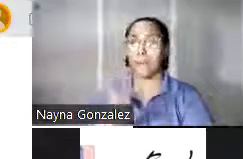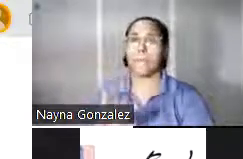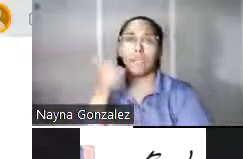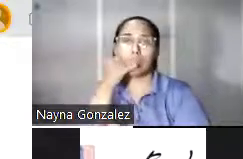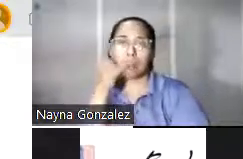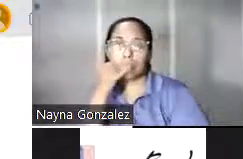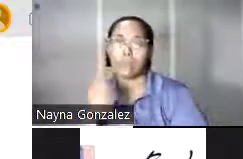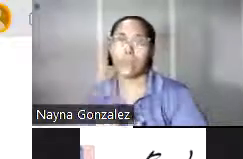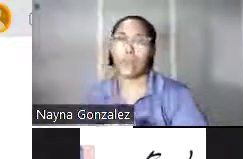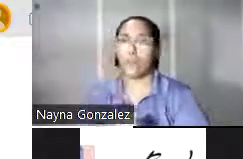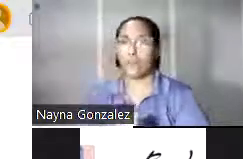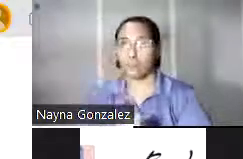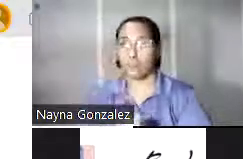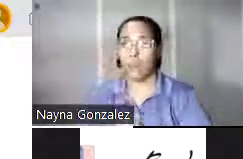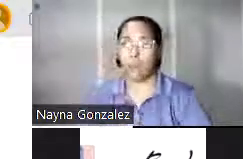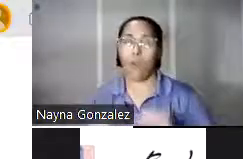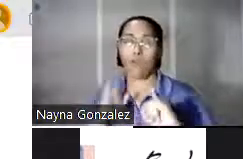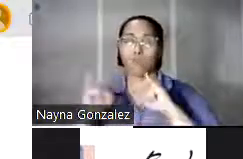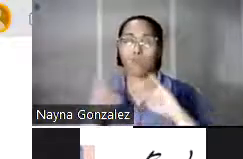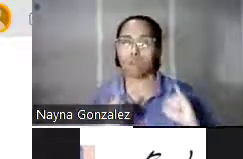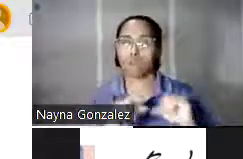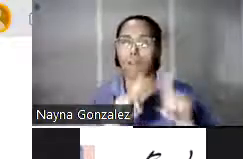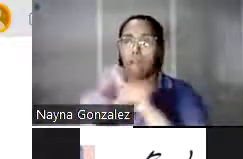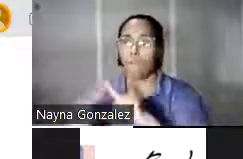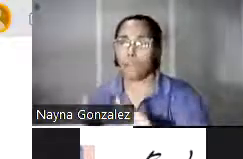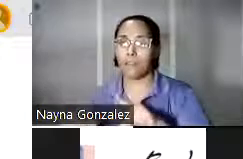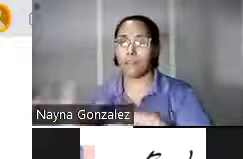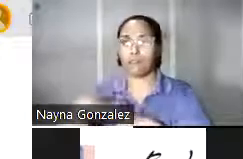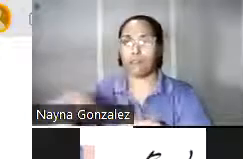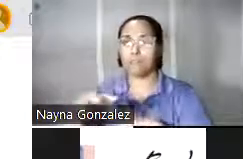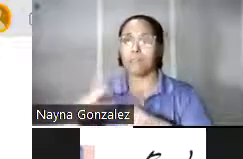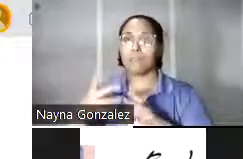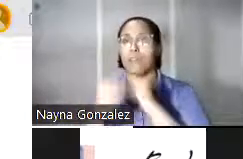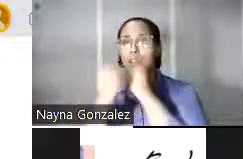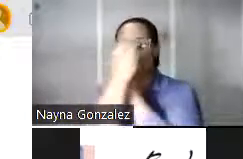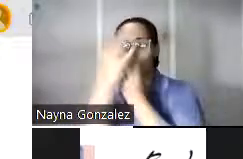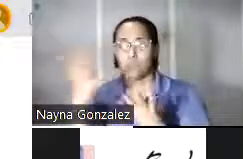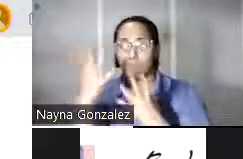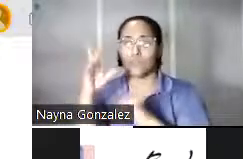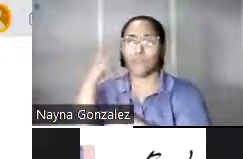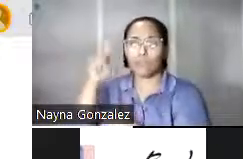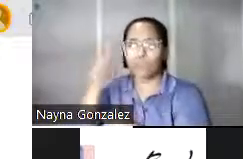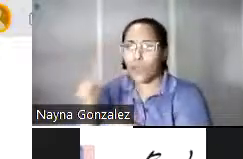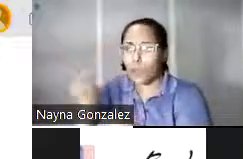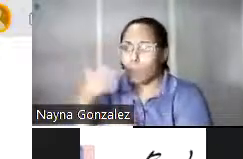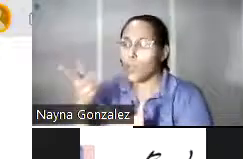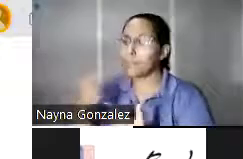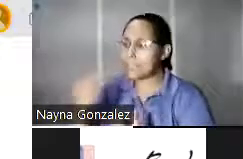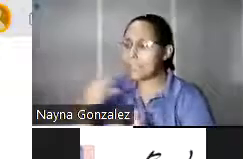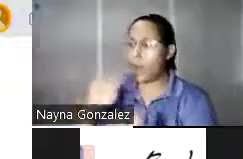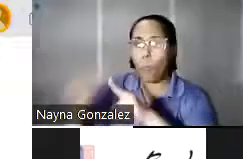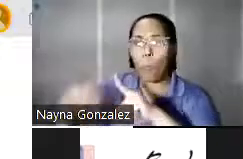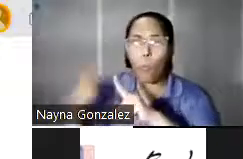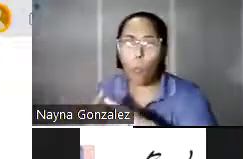móvil fueron entrevistados en varios espacios noticiosos para que rindieran cuentas sobre la restauración